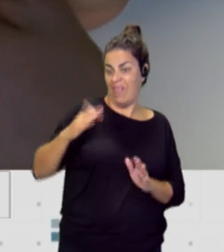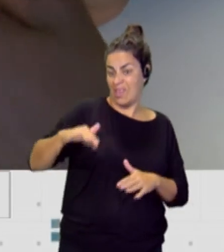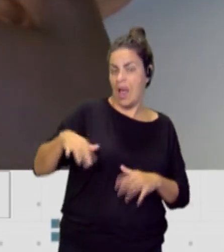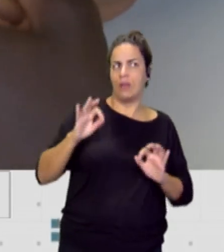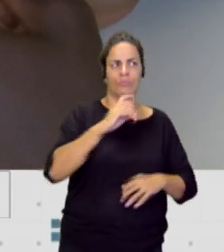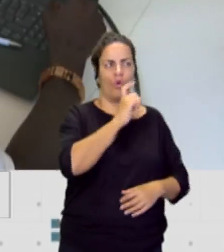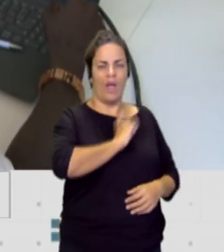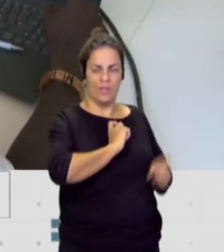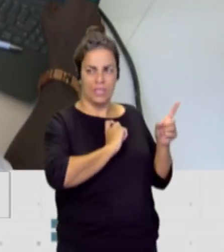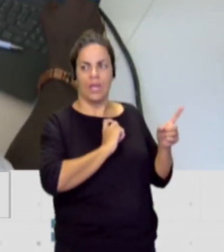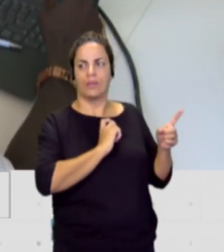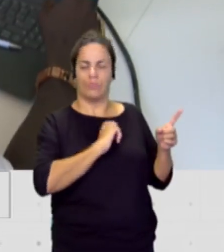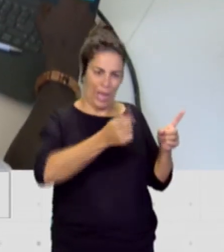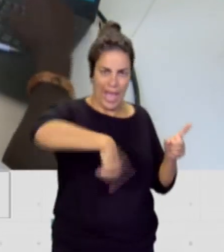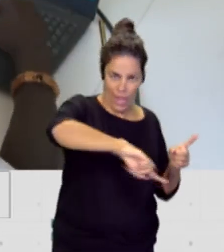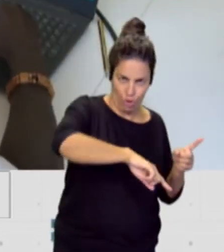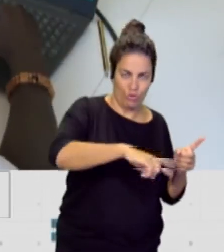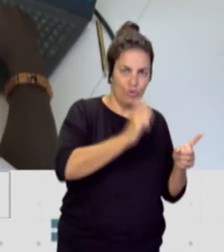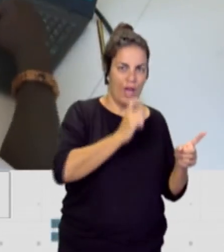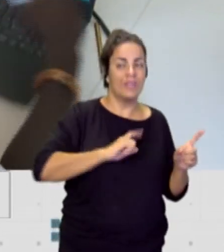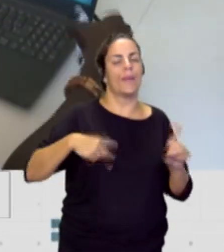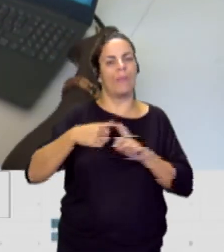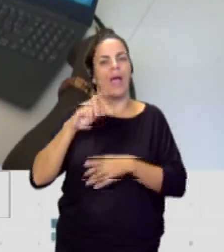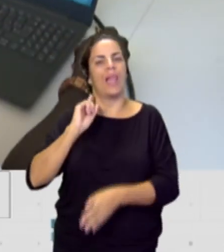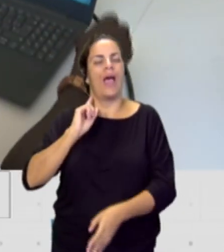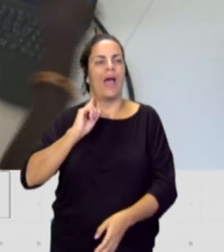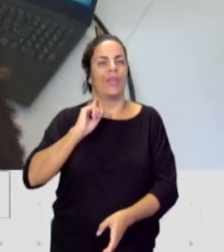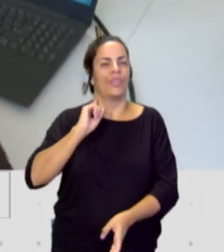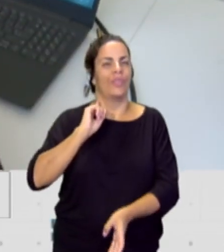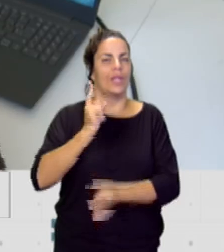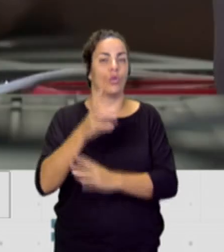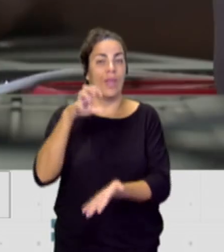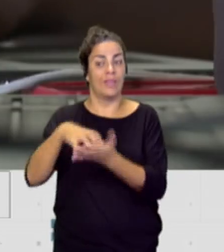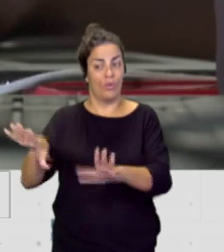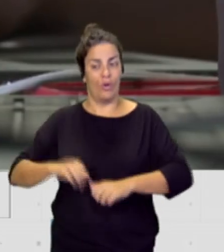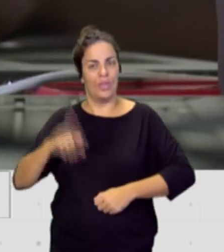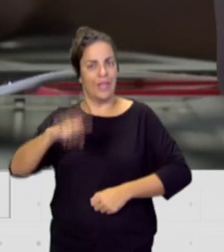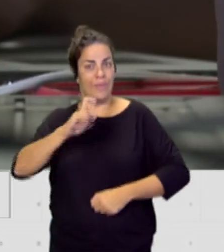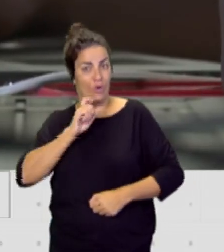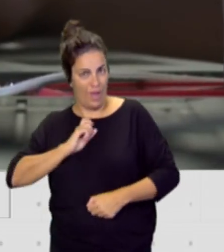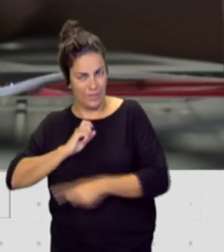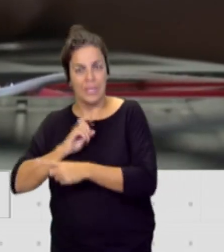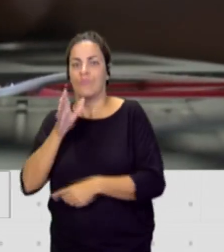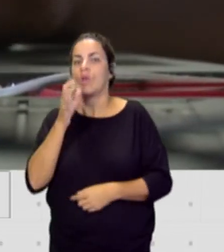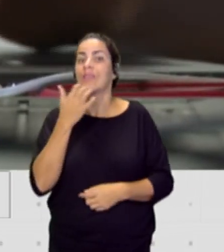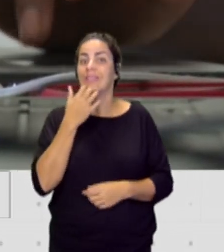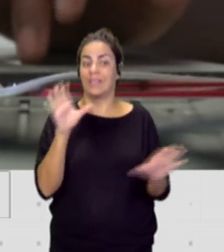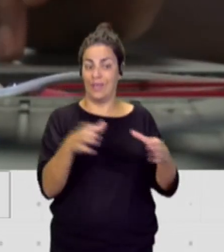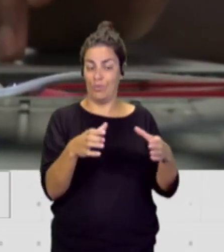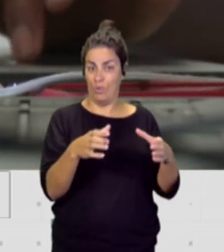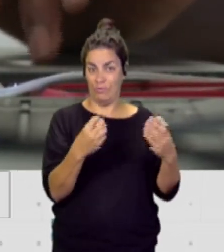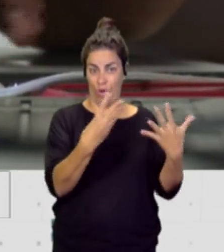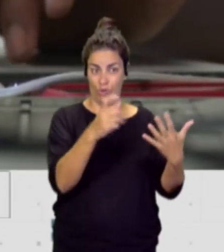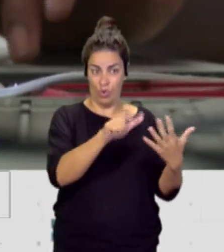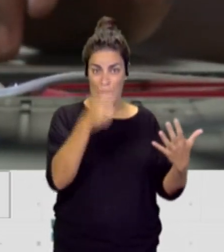Ellos por un lado y por otro lado la directora del centro de acogida. Dicen que dos de estos chicos cumplen